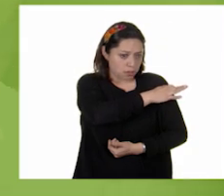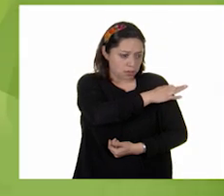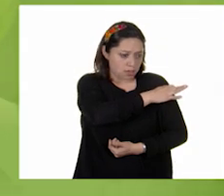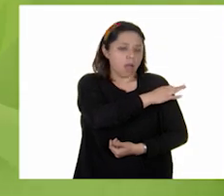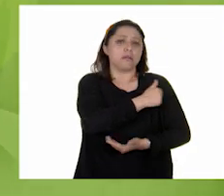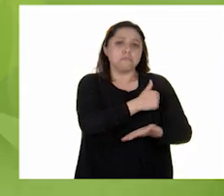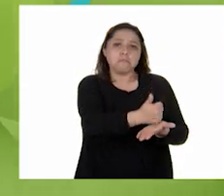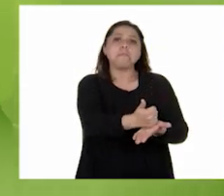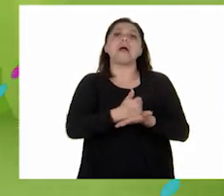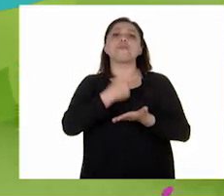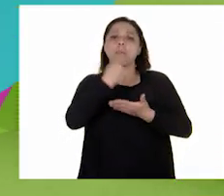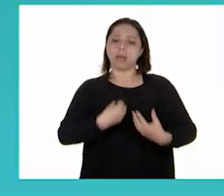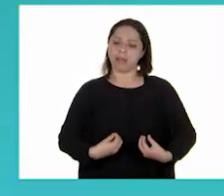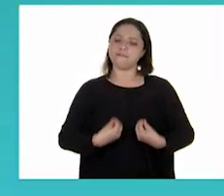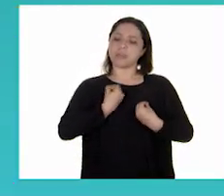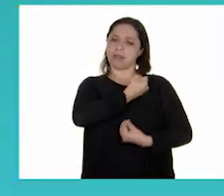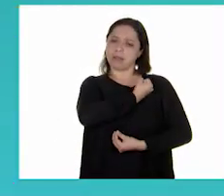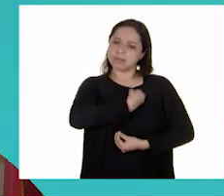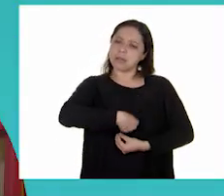más larga y saludable.